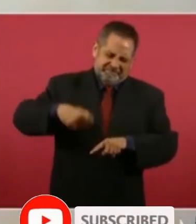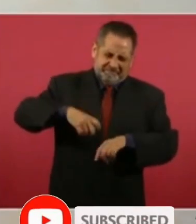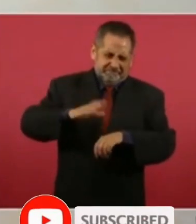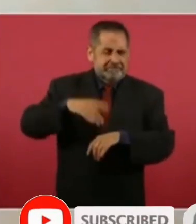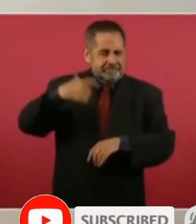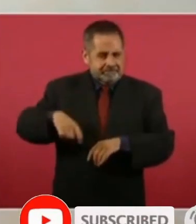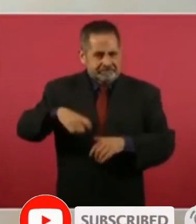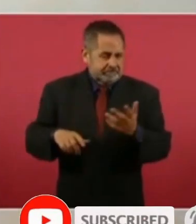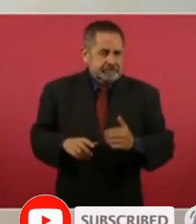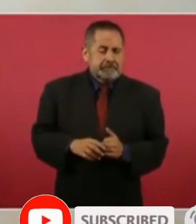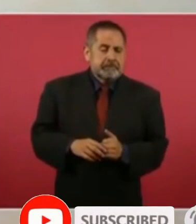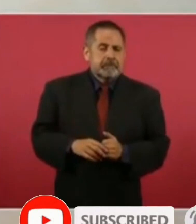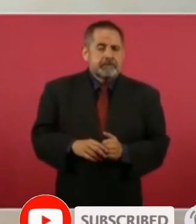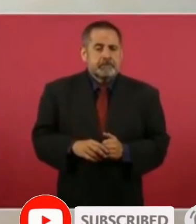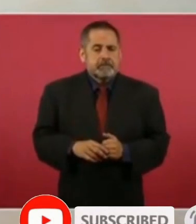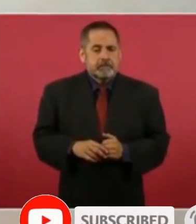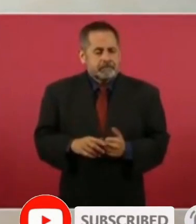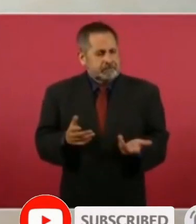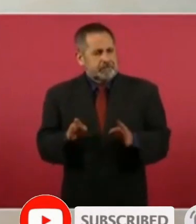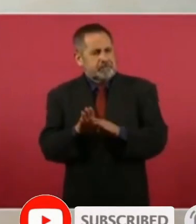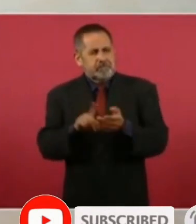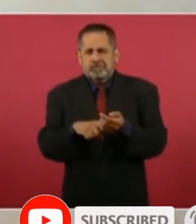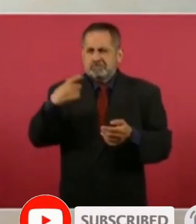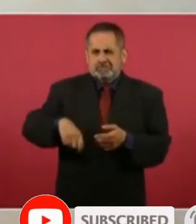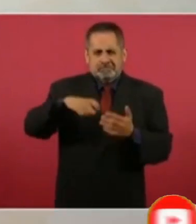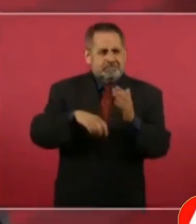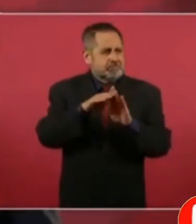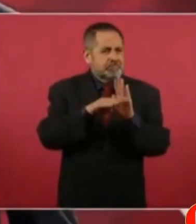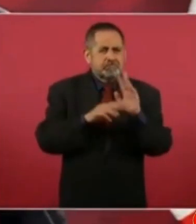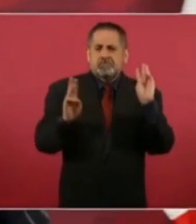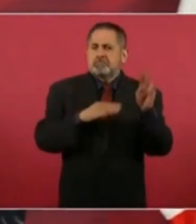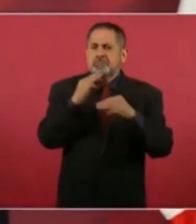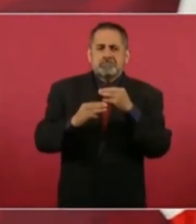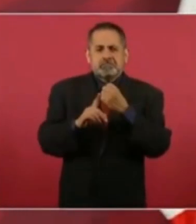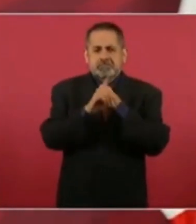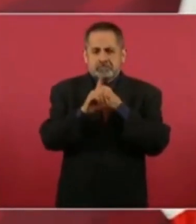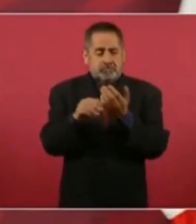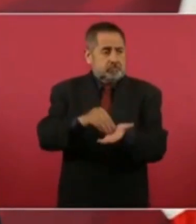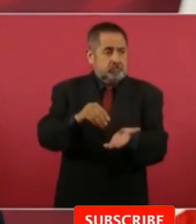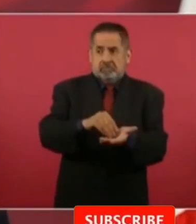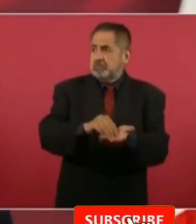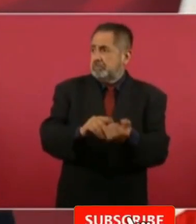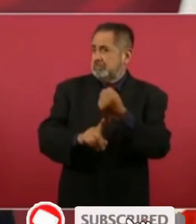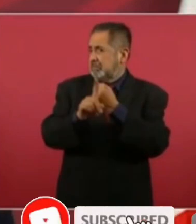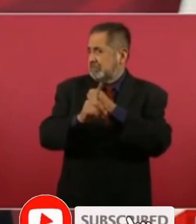Si estaba en crisis el mundo sigue estando,